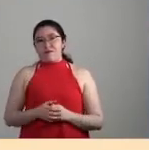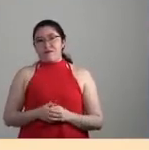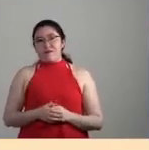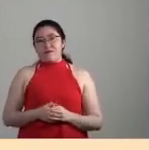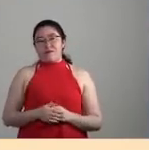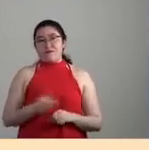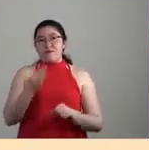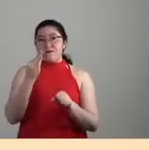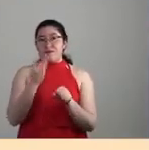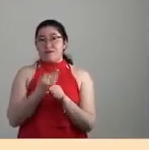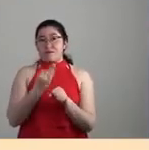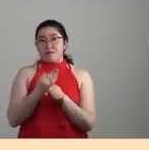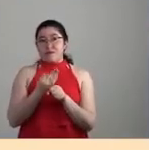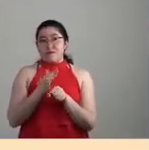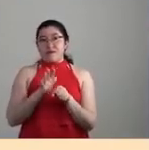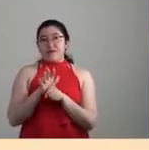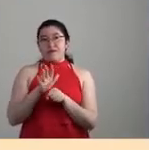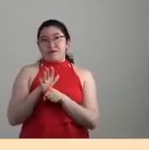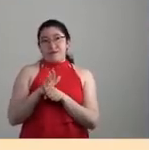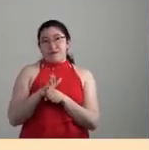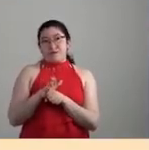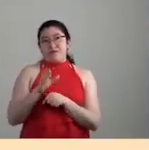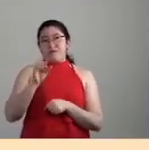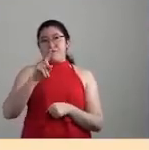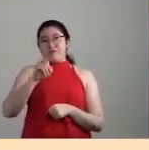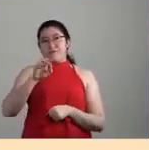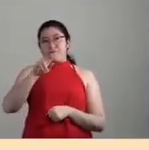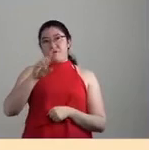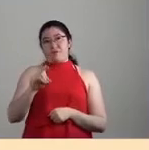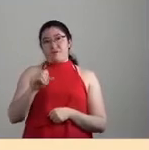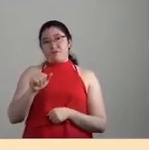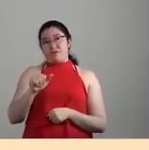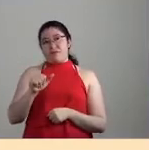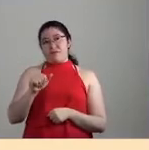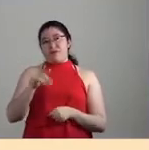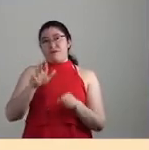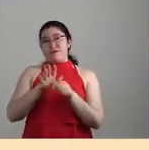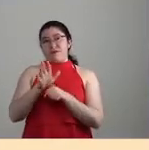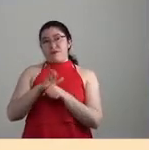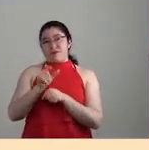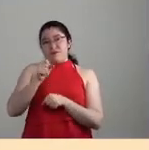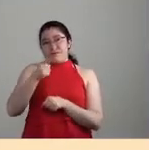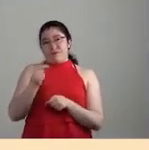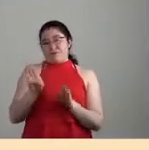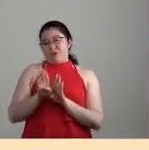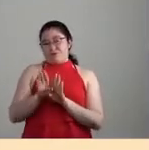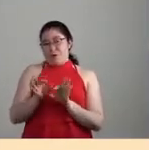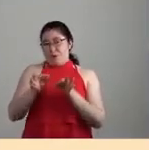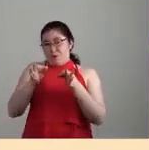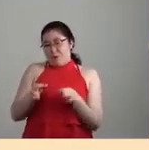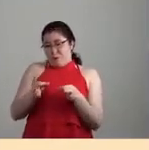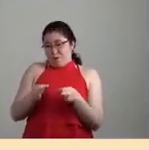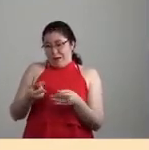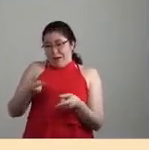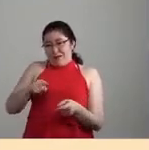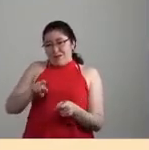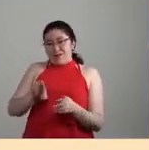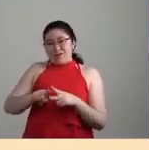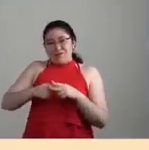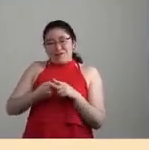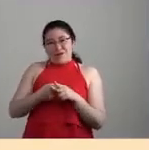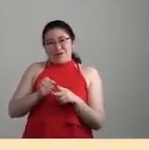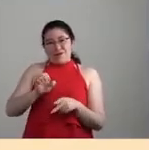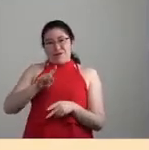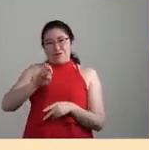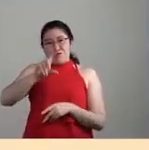En este caso, los murciélagos de la fruta, que se supone que los portadores no originales o quizá originales del ébola, pues lo que hacían